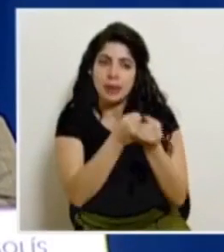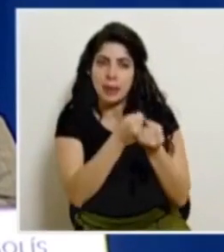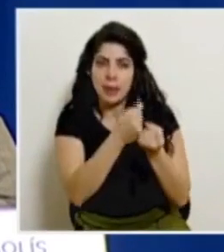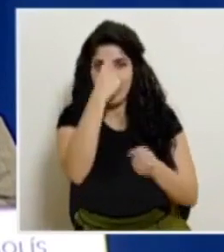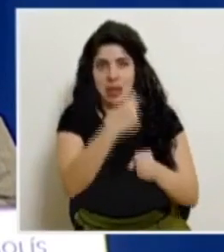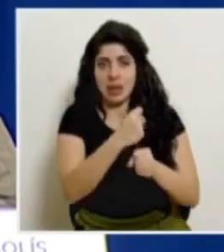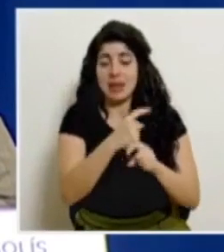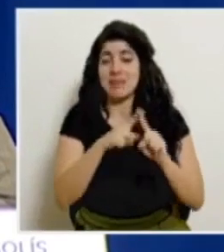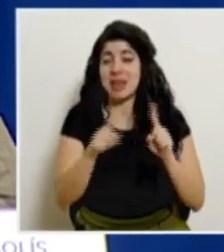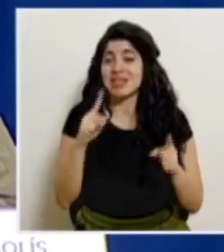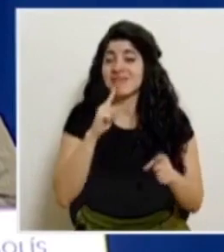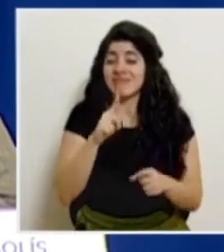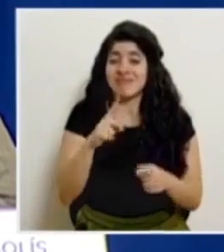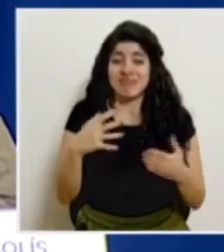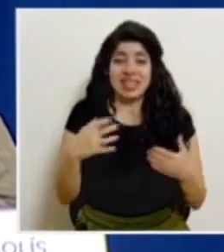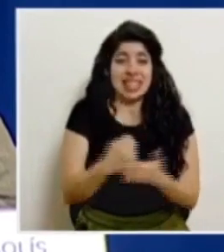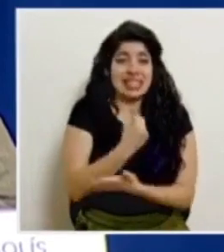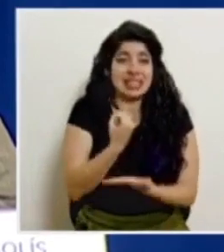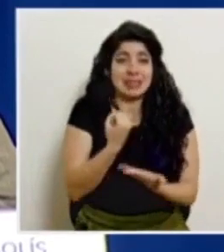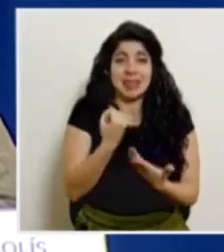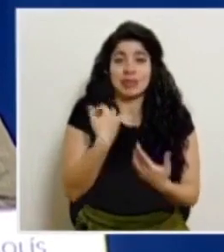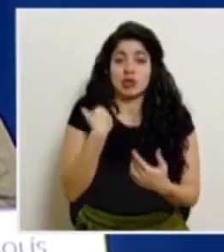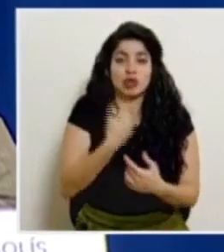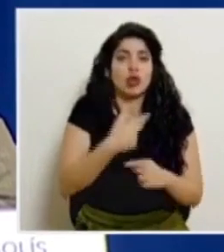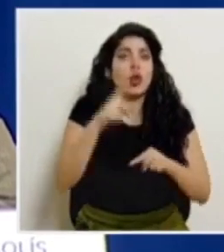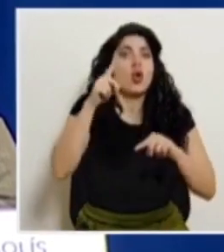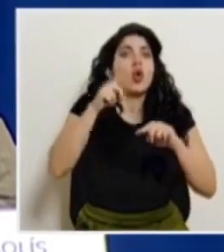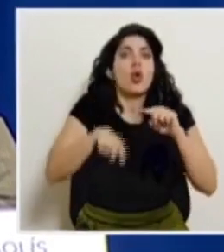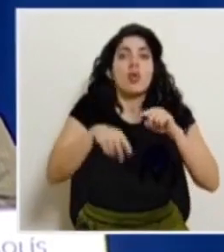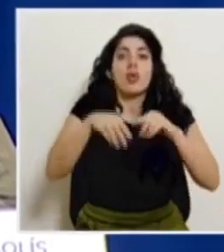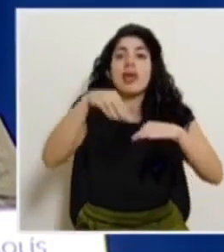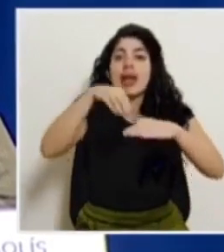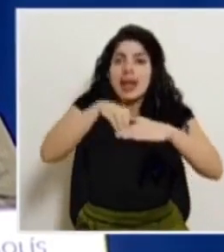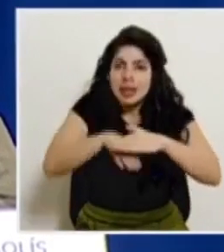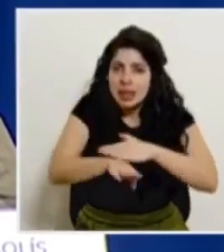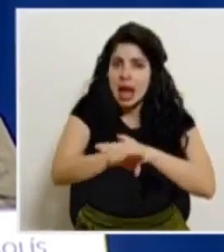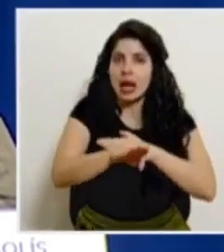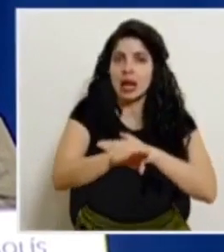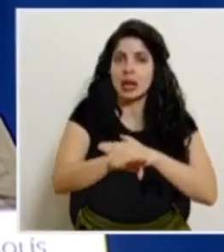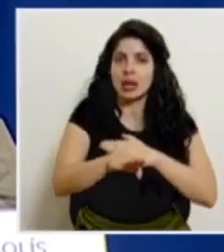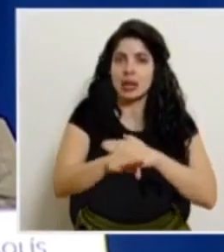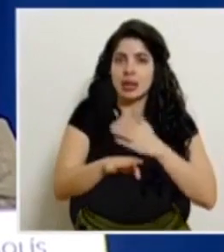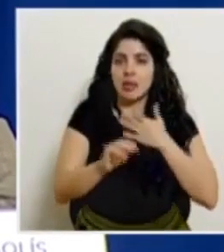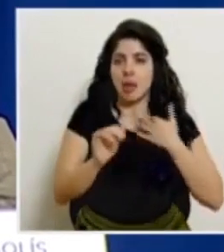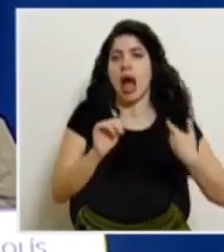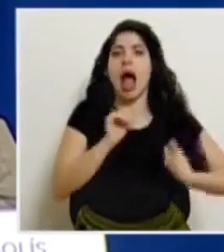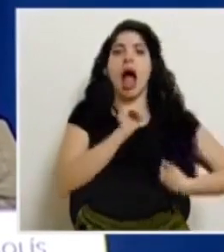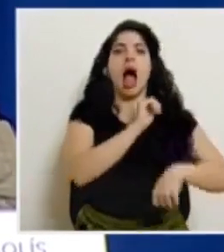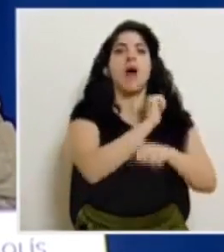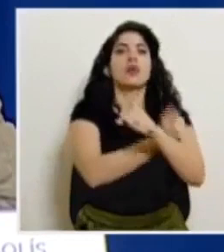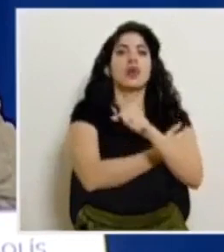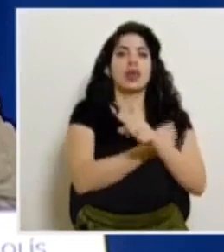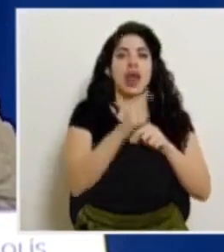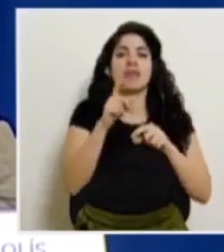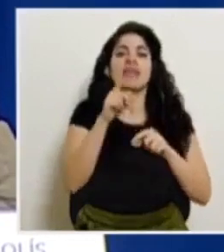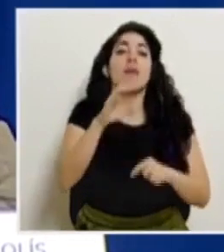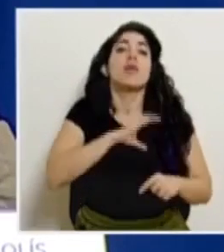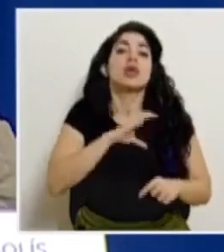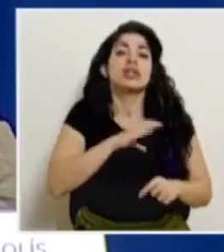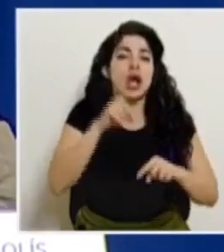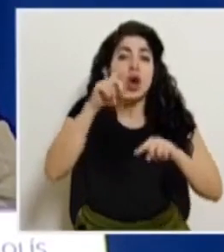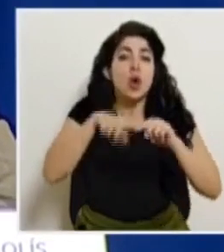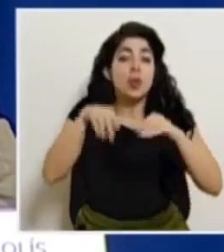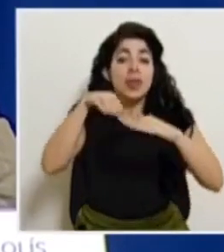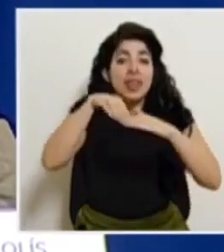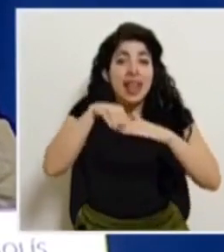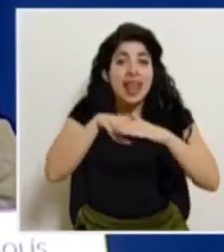lastimosamente no podemos ingresar digo podemos como autoridades pero los policías no pueden